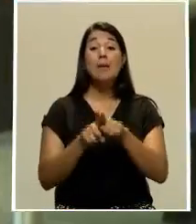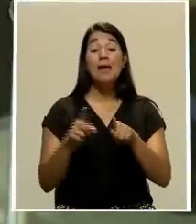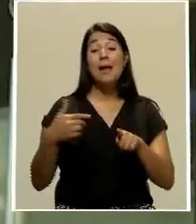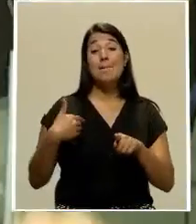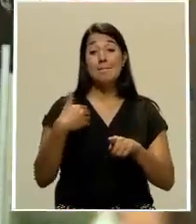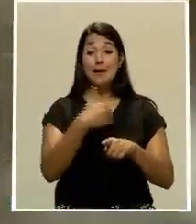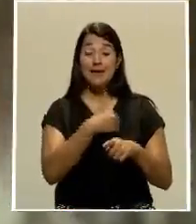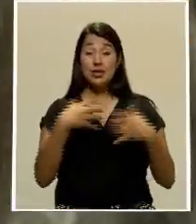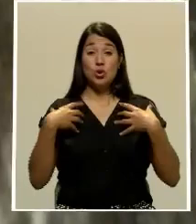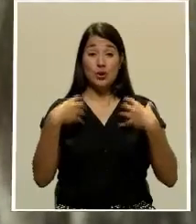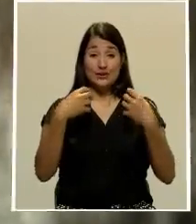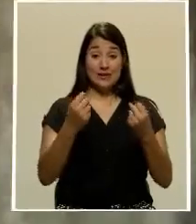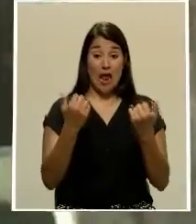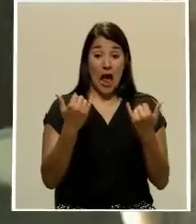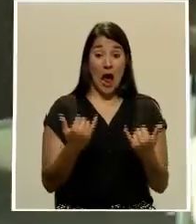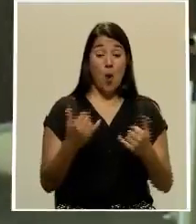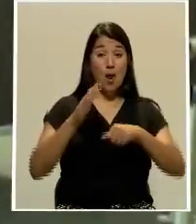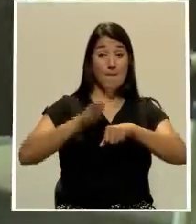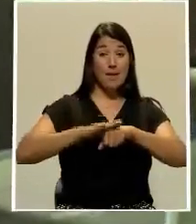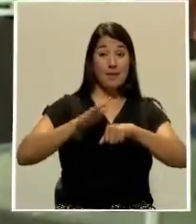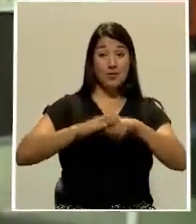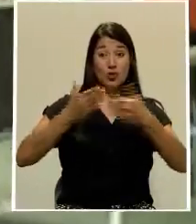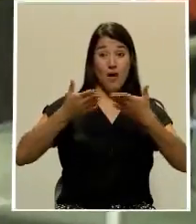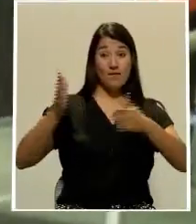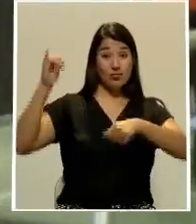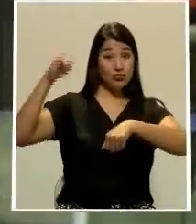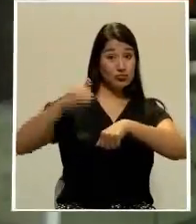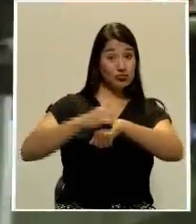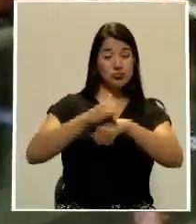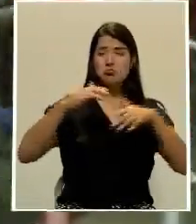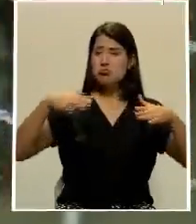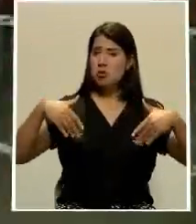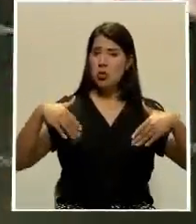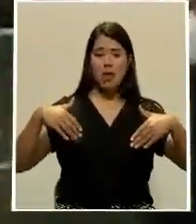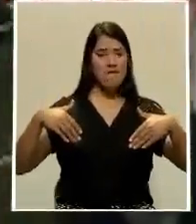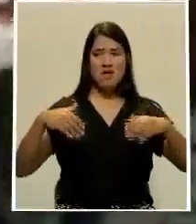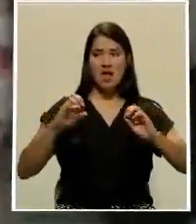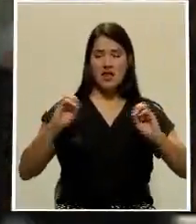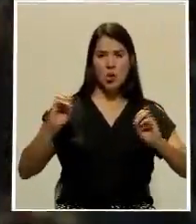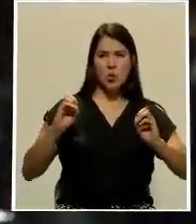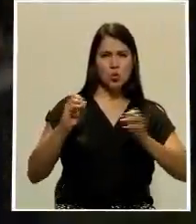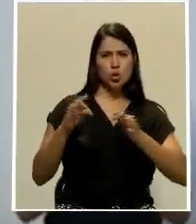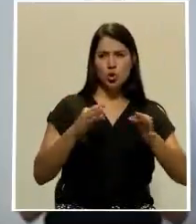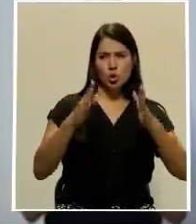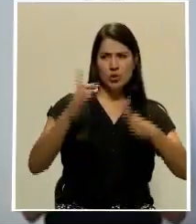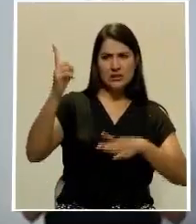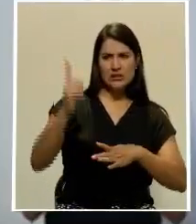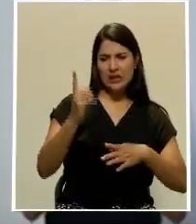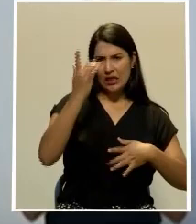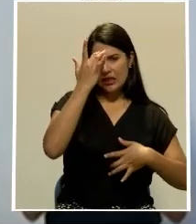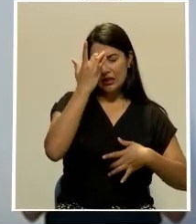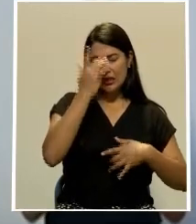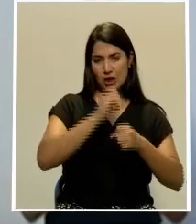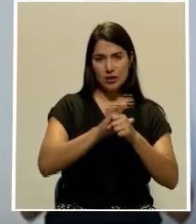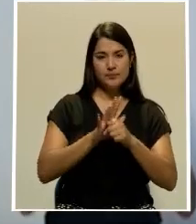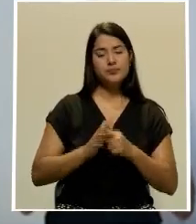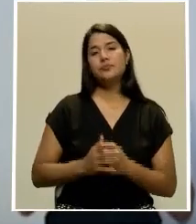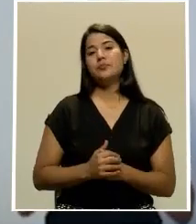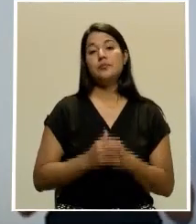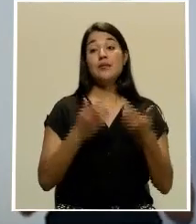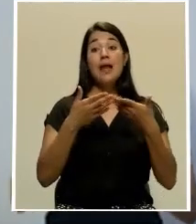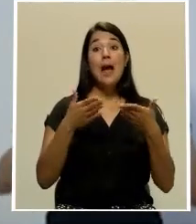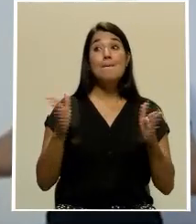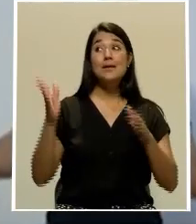momento con apertura de fronteras aéreas no se ha reportado casos de COVID-19 en turistas. Desde la apertura de las